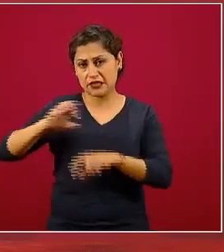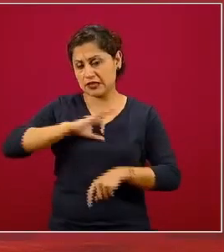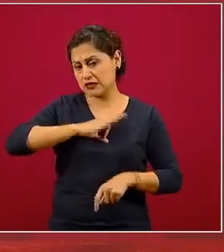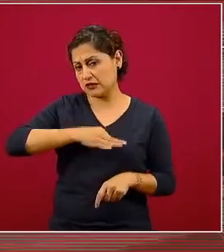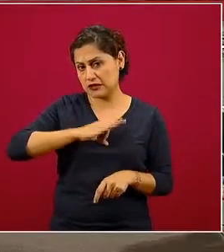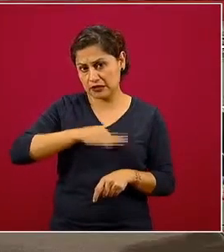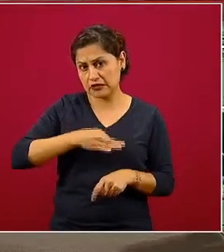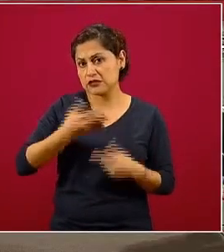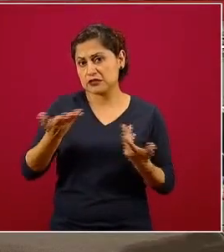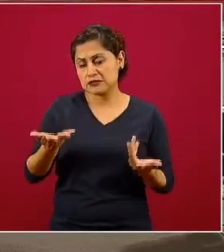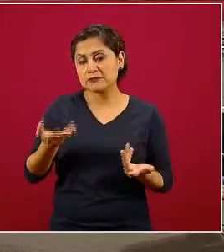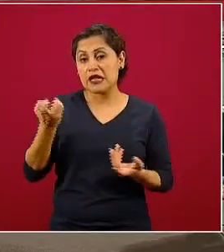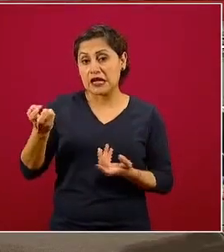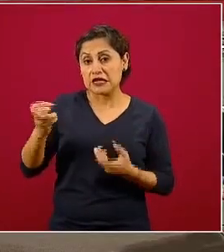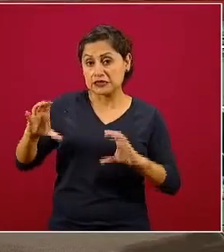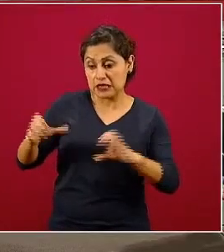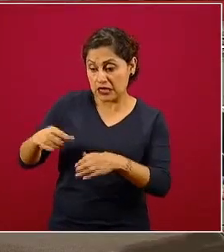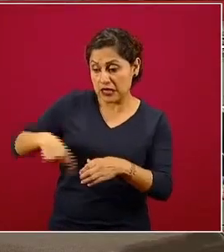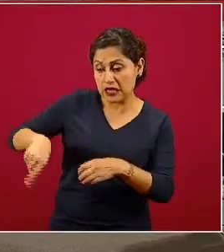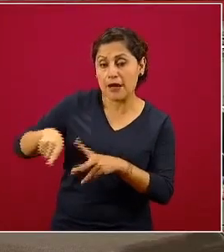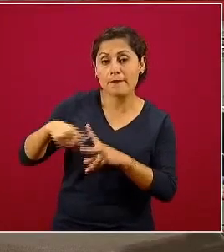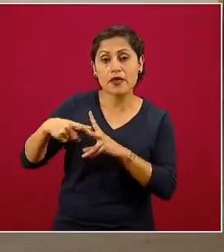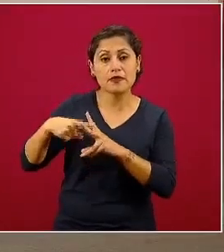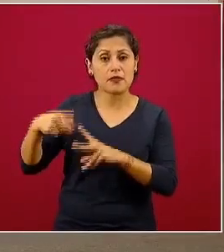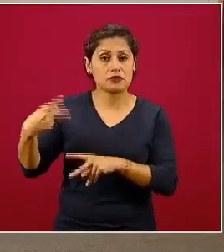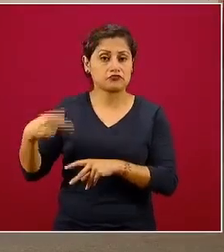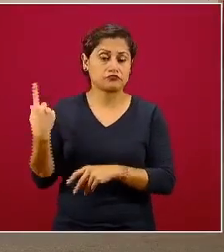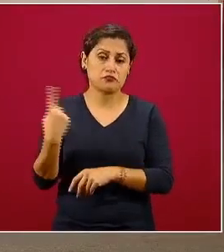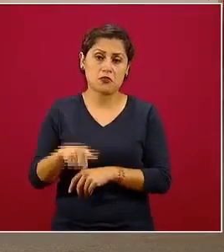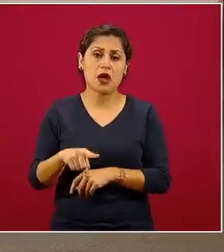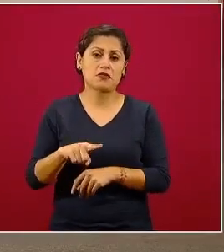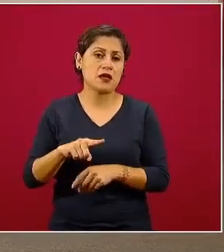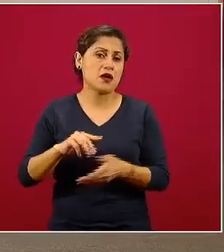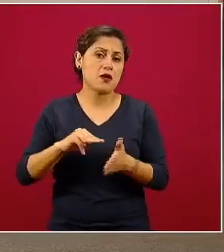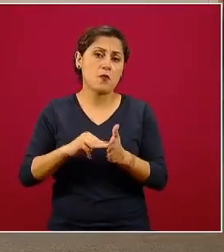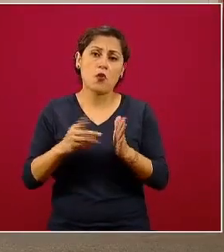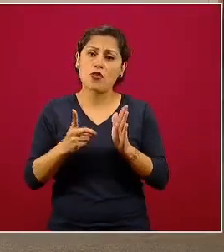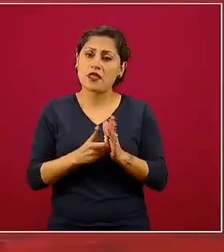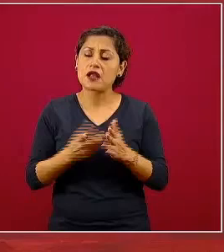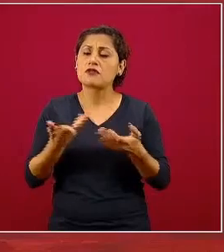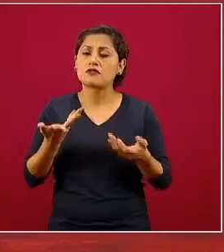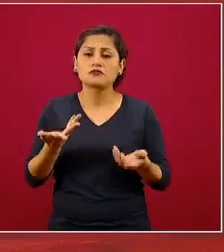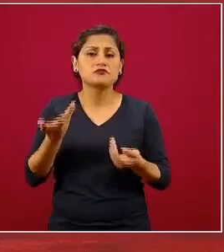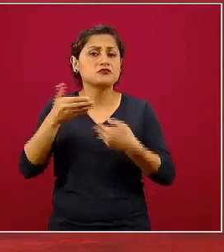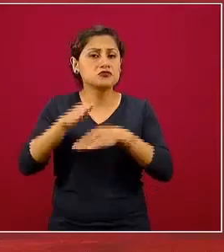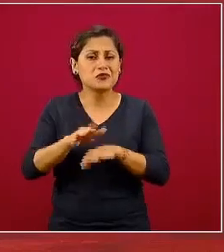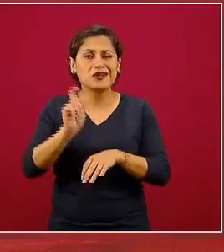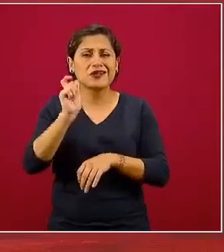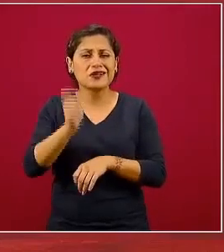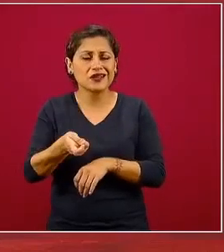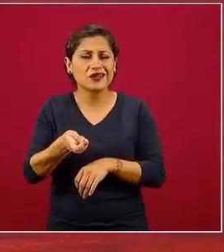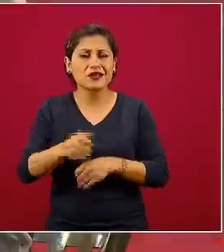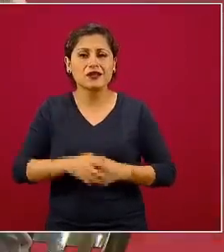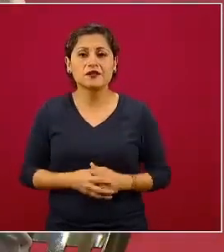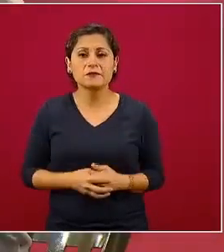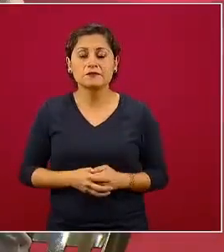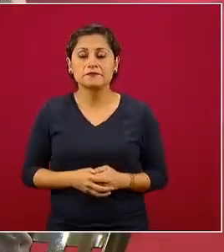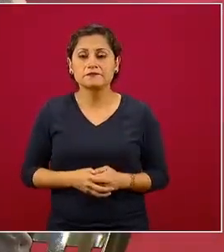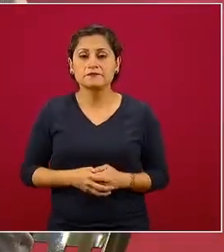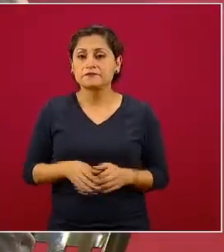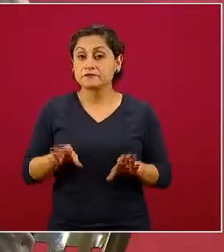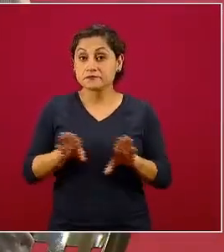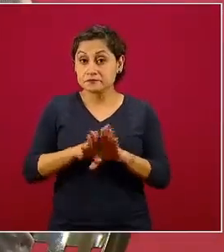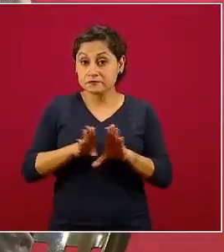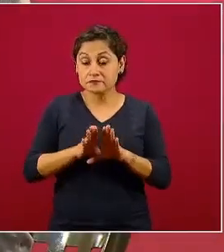epidemiología matemática, que consiste, para decirlo de una manera un poco simplificada, en identificar